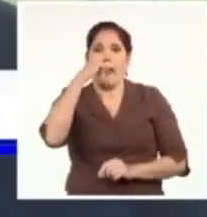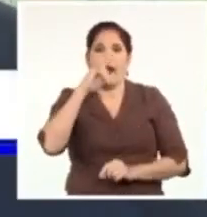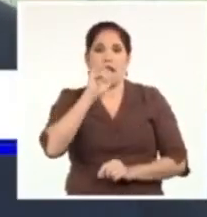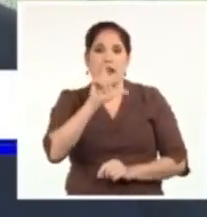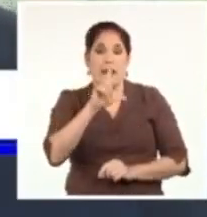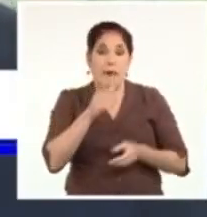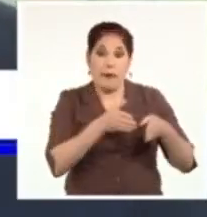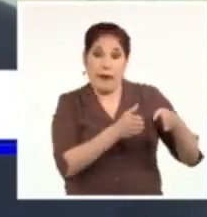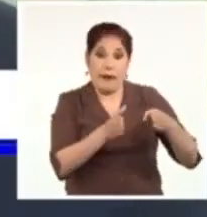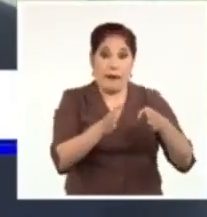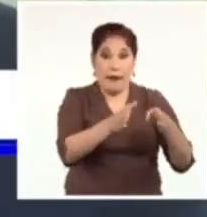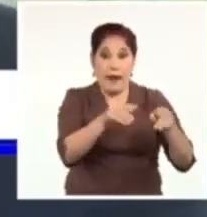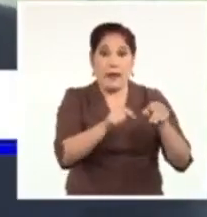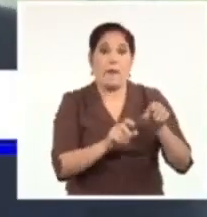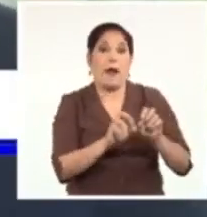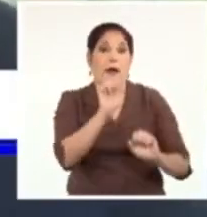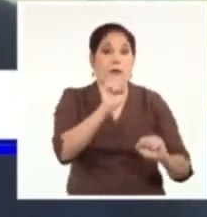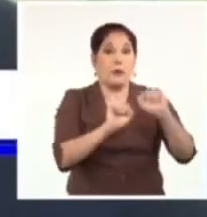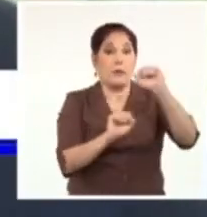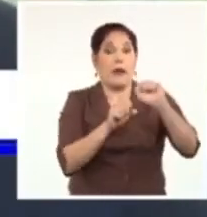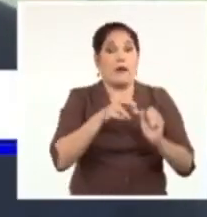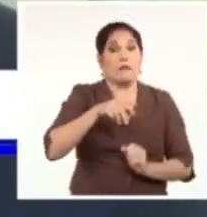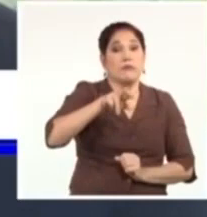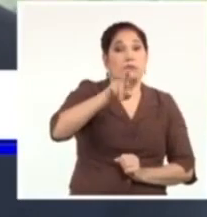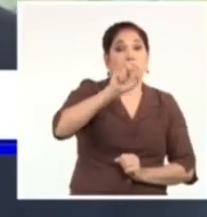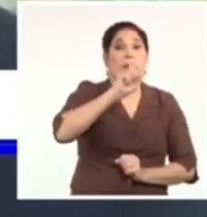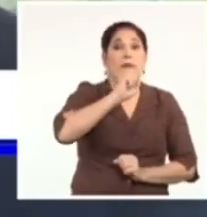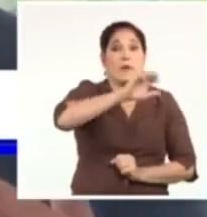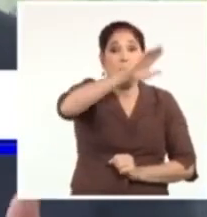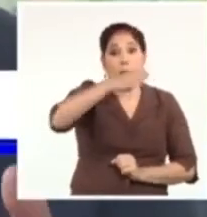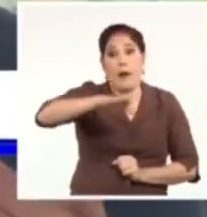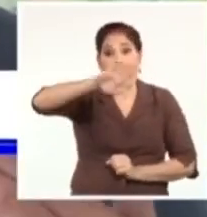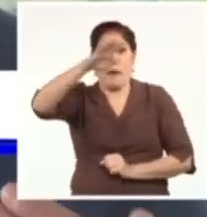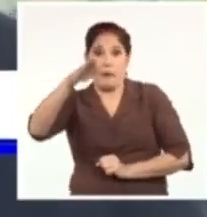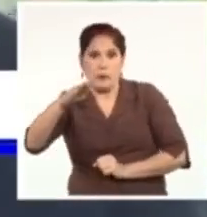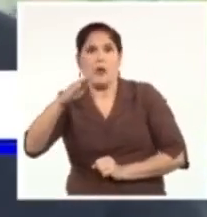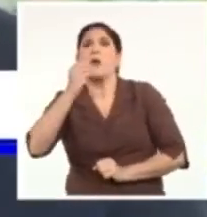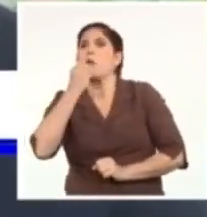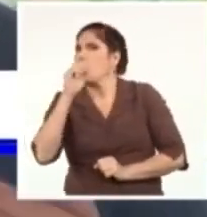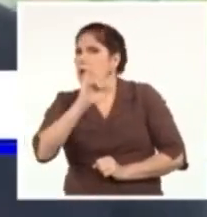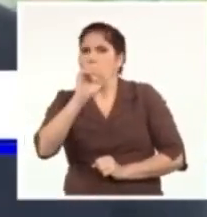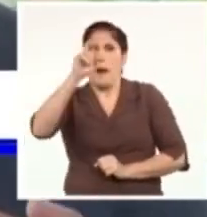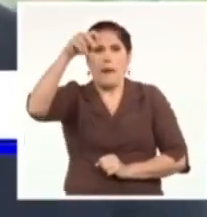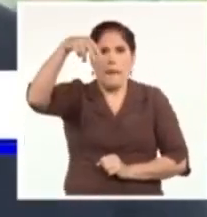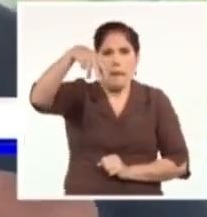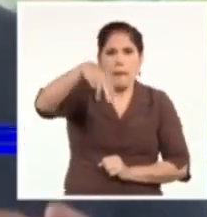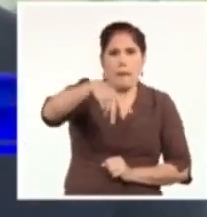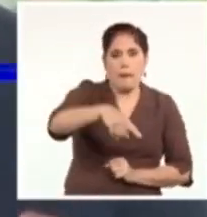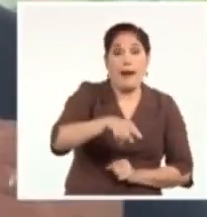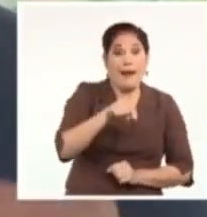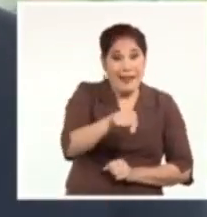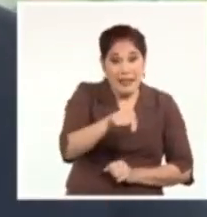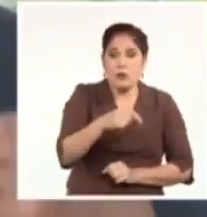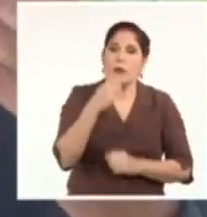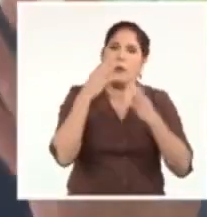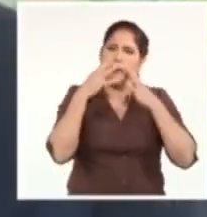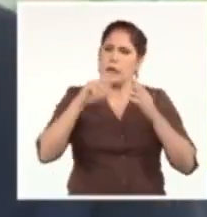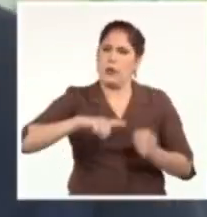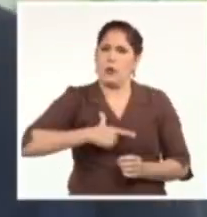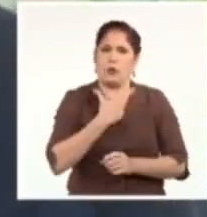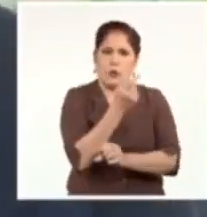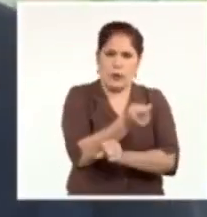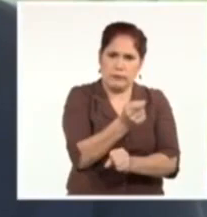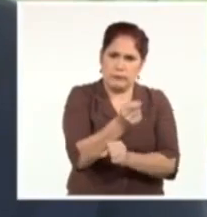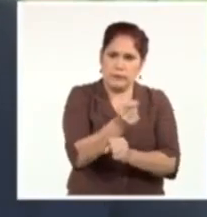se habían hecho para subir a la montaña podían servir para bajar de la montaña si no se le daba una dimensión cultural al